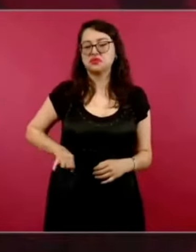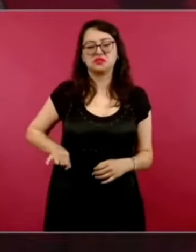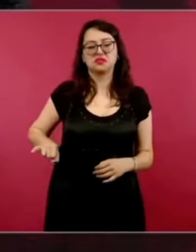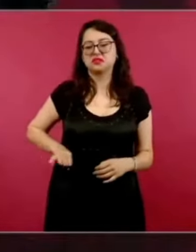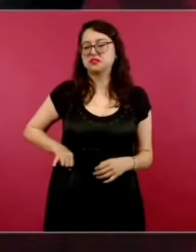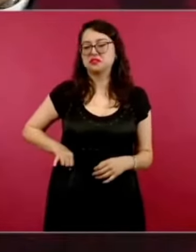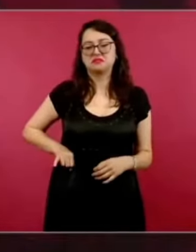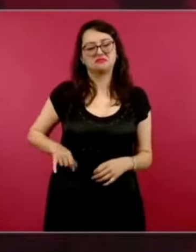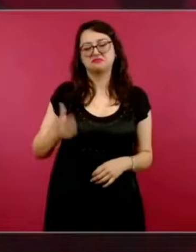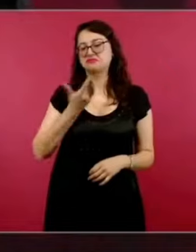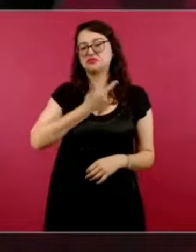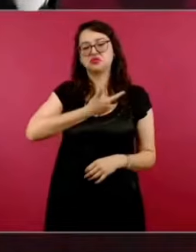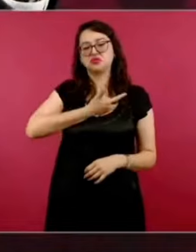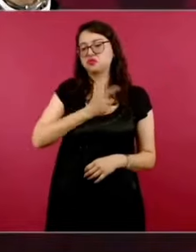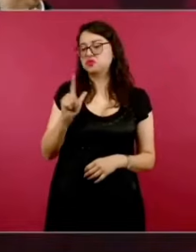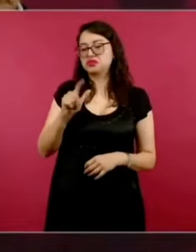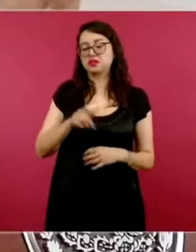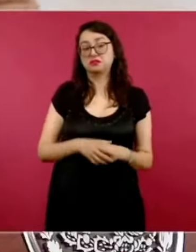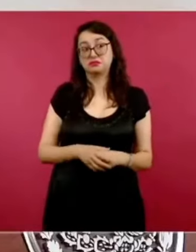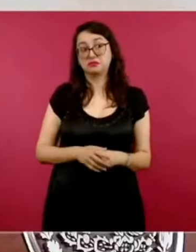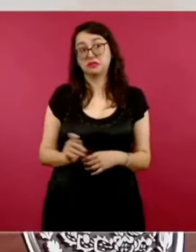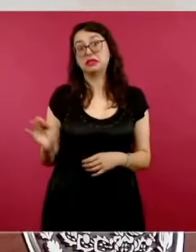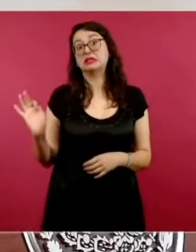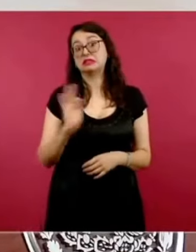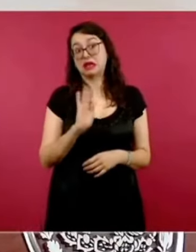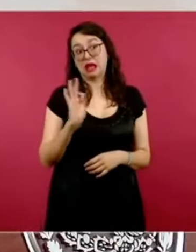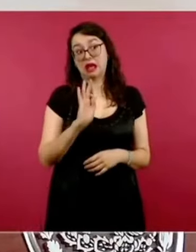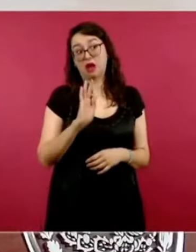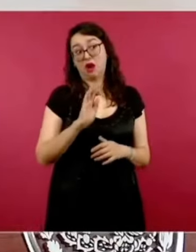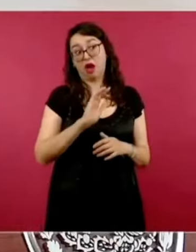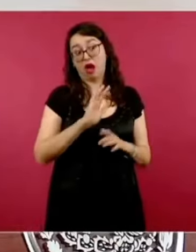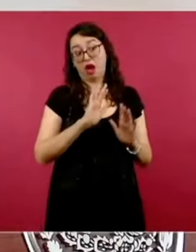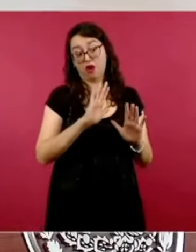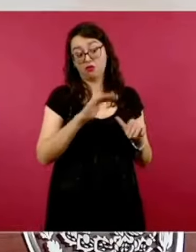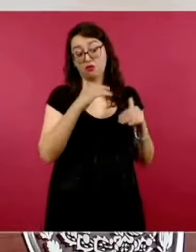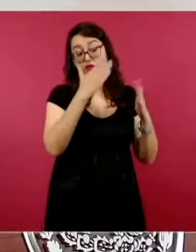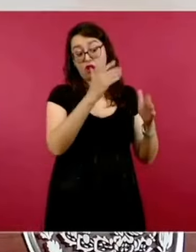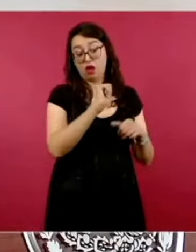también eso es imposible.